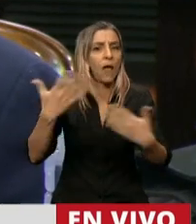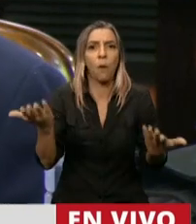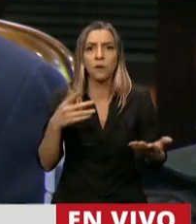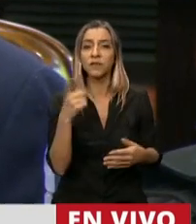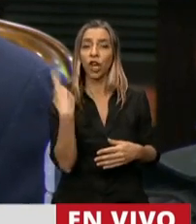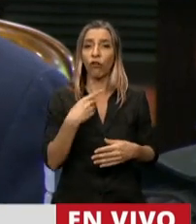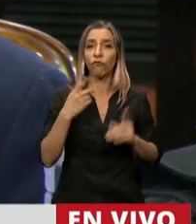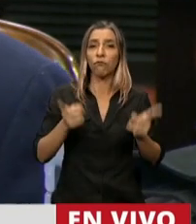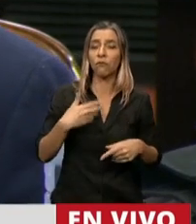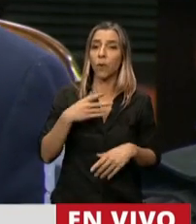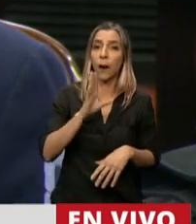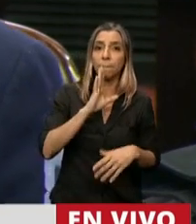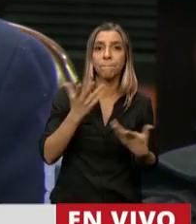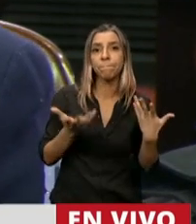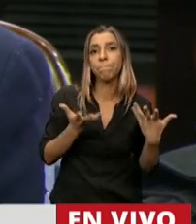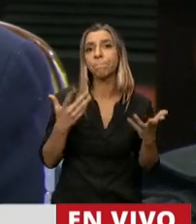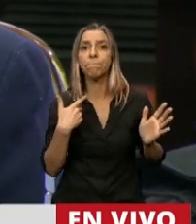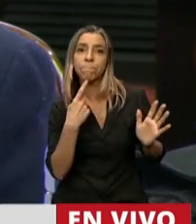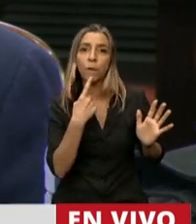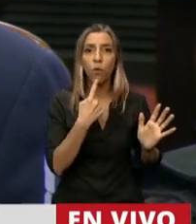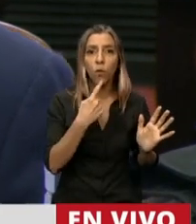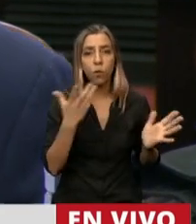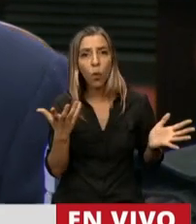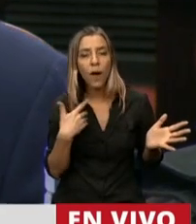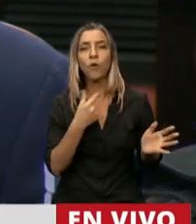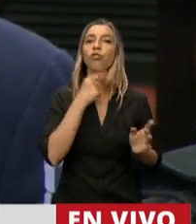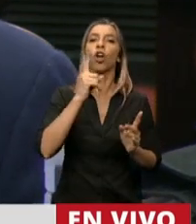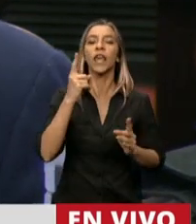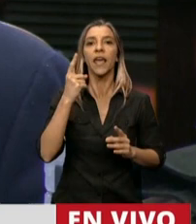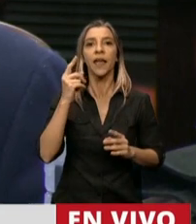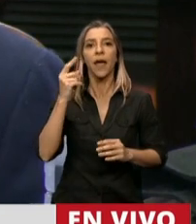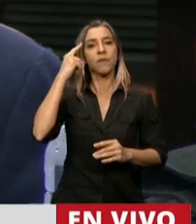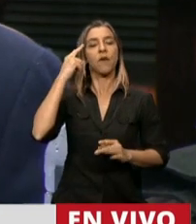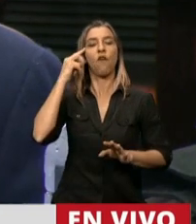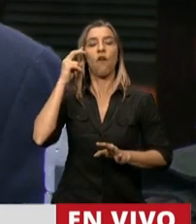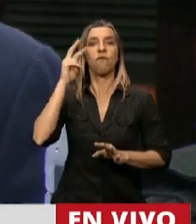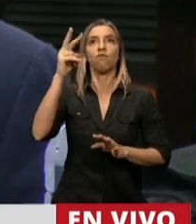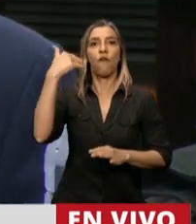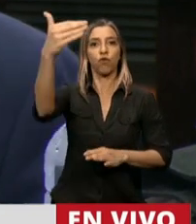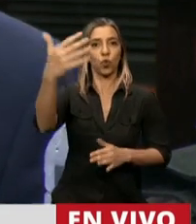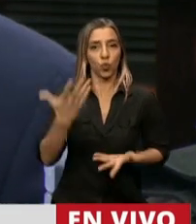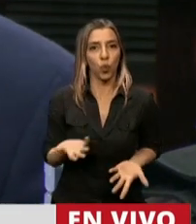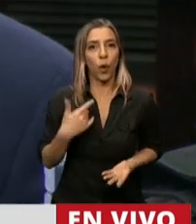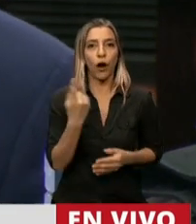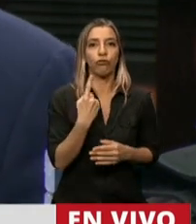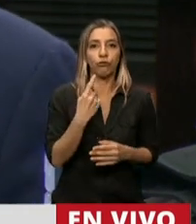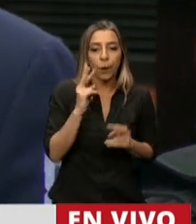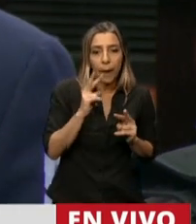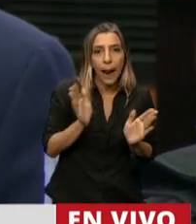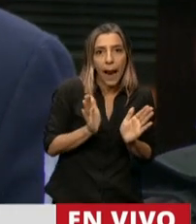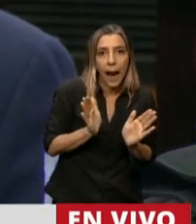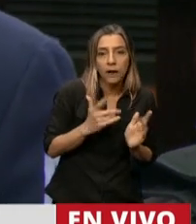tirando un tiro en el pie por no querer crecer, por mirar esto con una lupa chiquita. Hay sectores